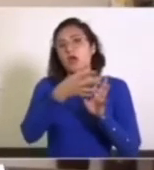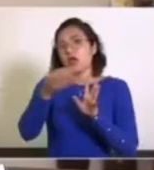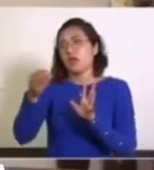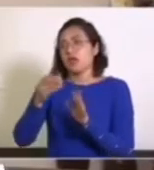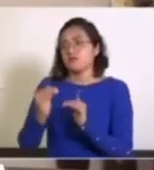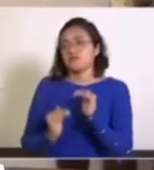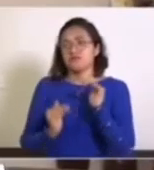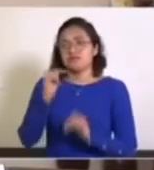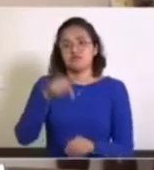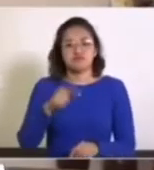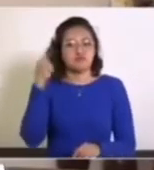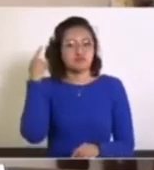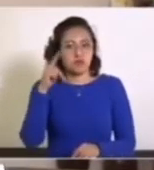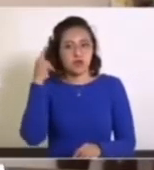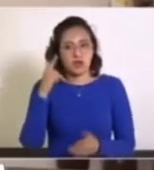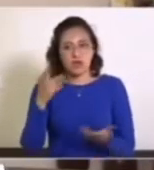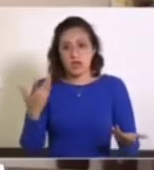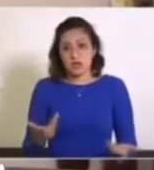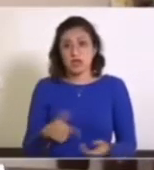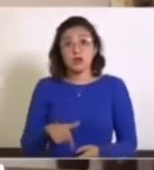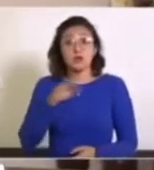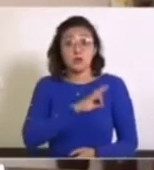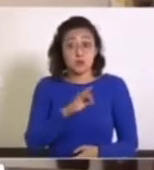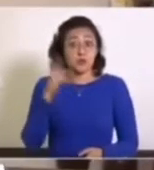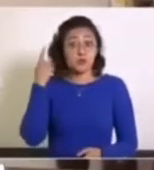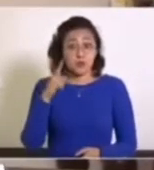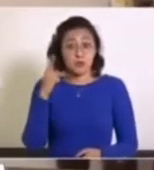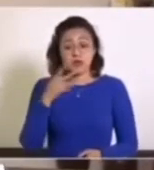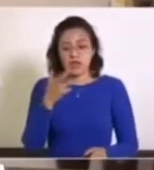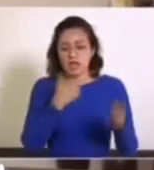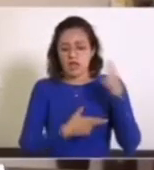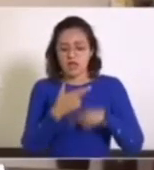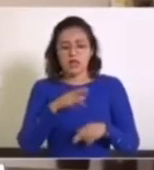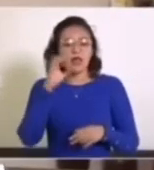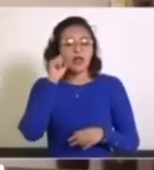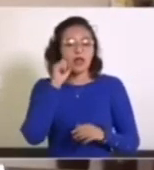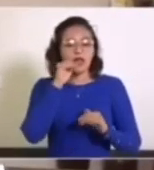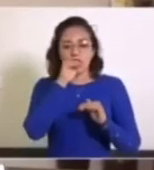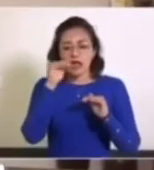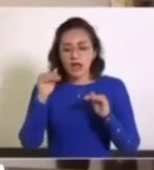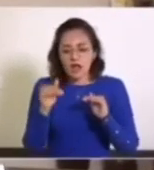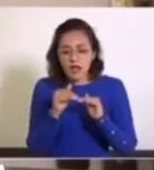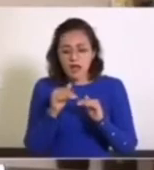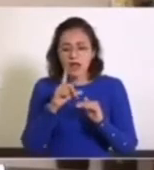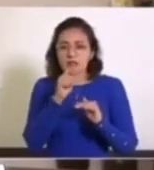en Puebla. Puebla. puede regresar de naranja alto a rojo.